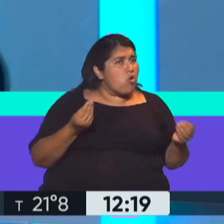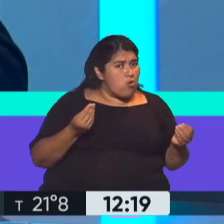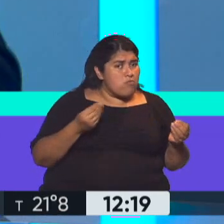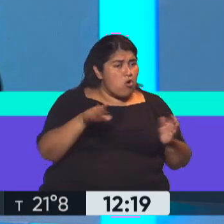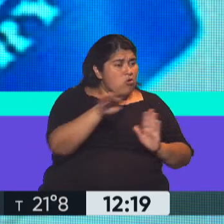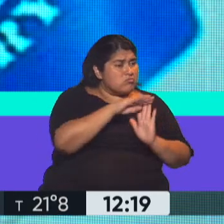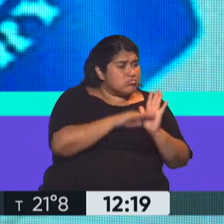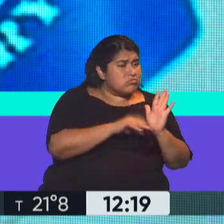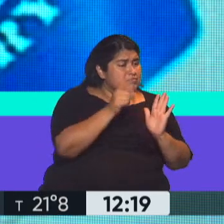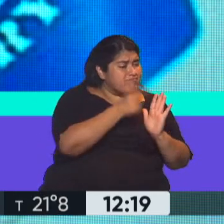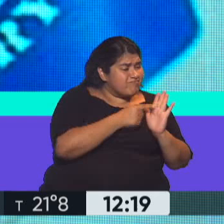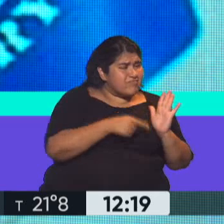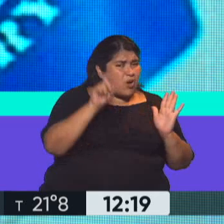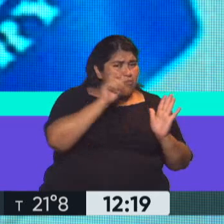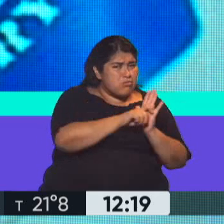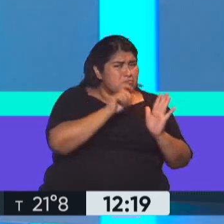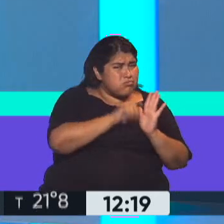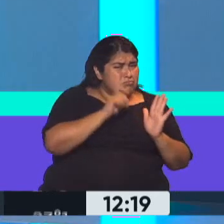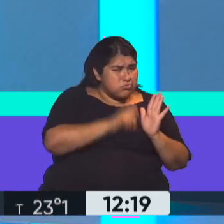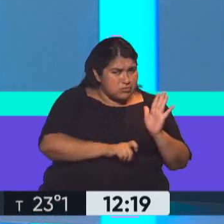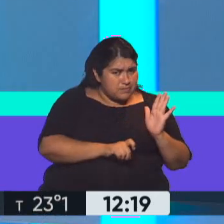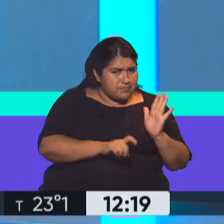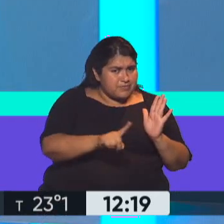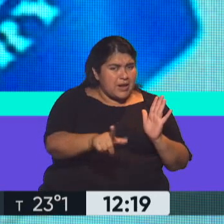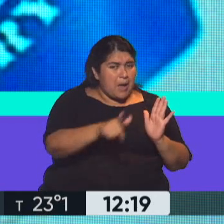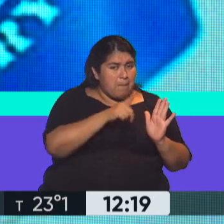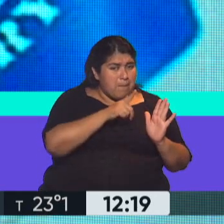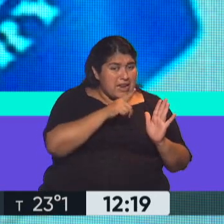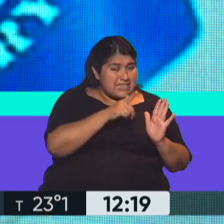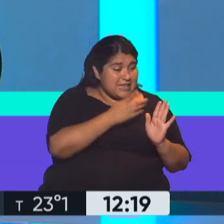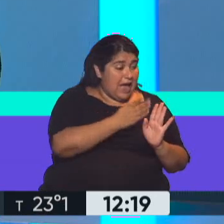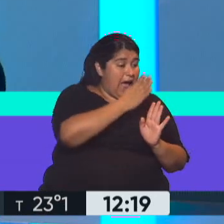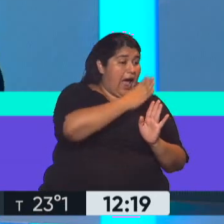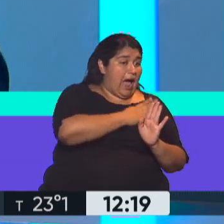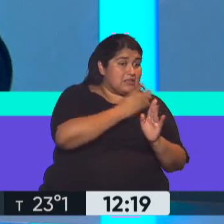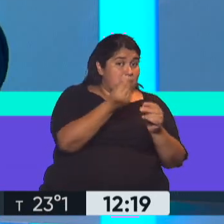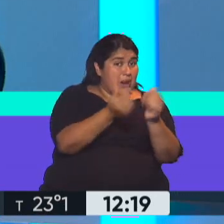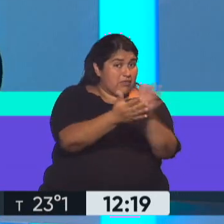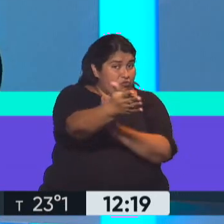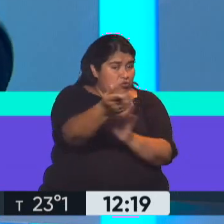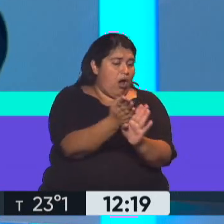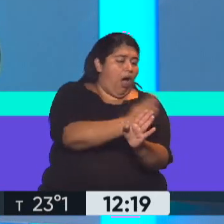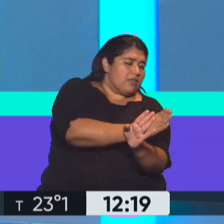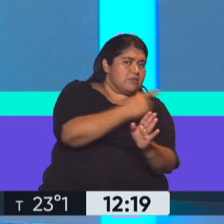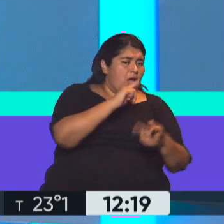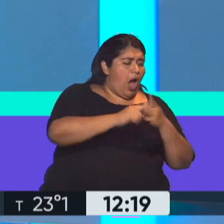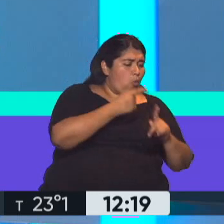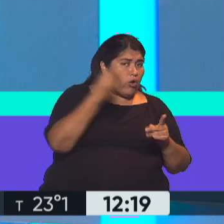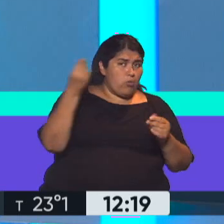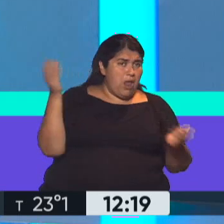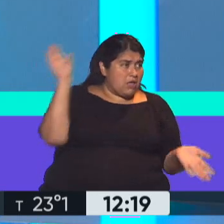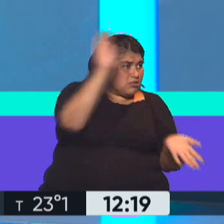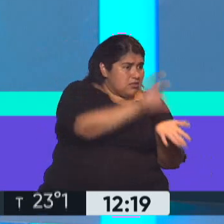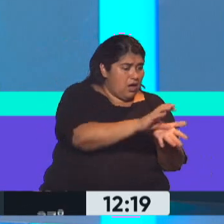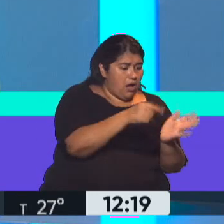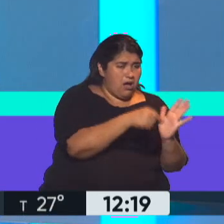sus propios reglamentos internos. habría otra irregularidad. está la fuga. Pero digo, antes de eso, el Fondo Monetario otorgó un crédito